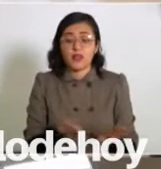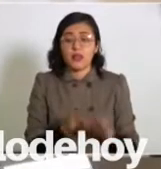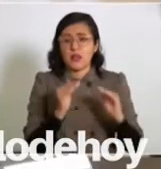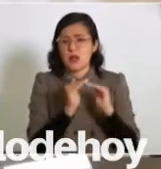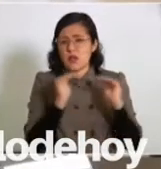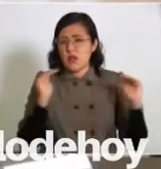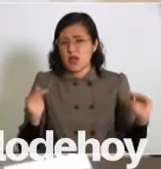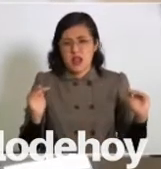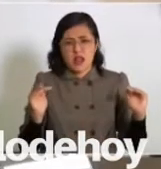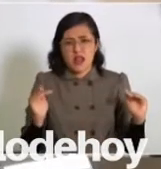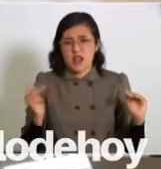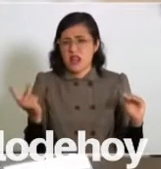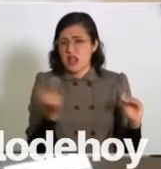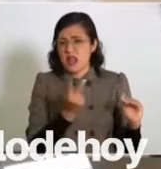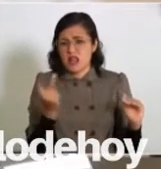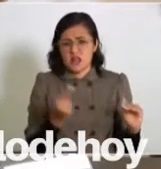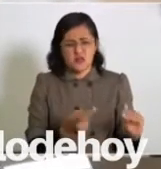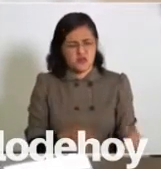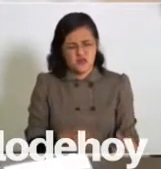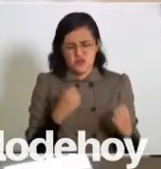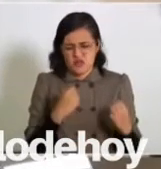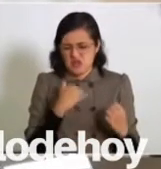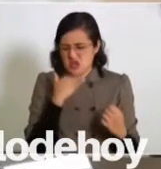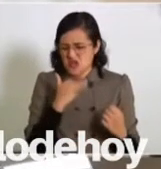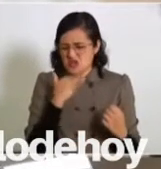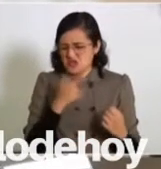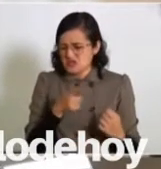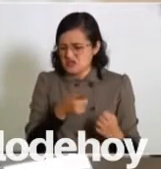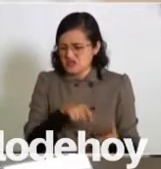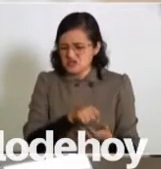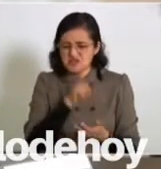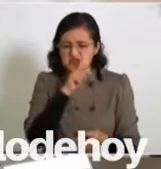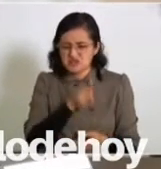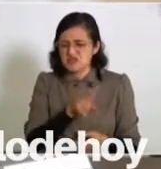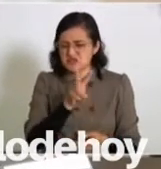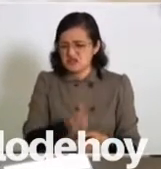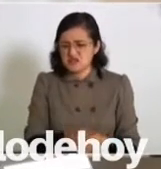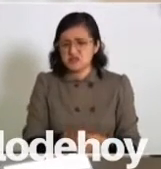iguales, son un par de delincuentes, ¿de acuerdo?